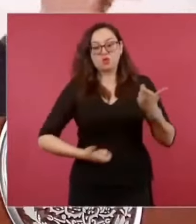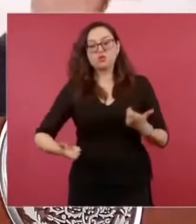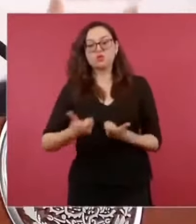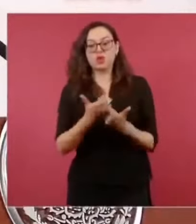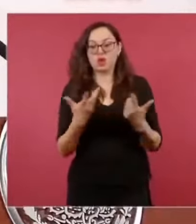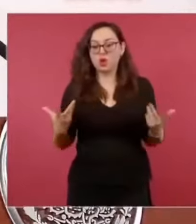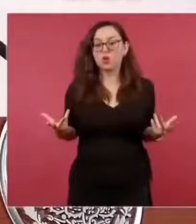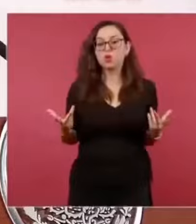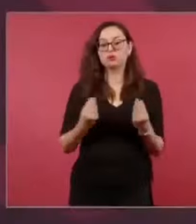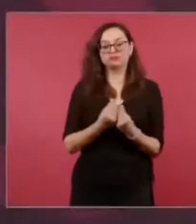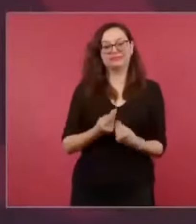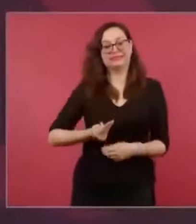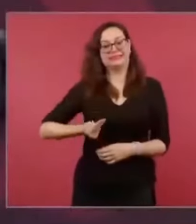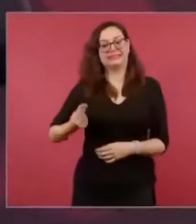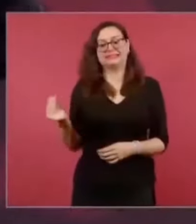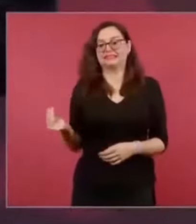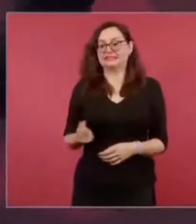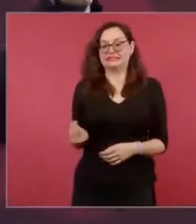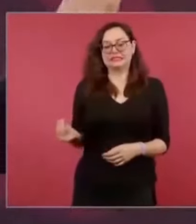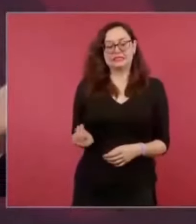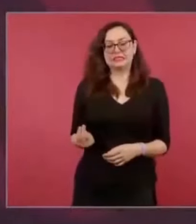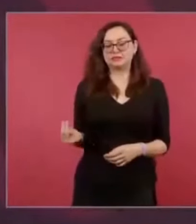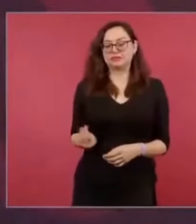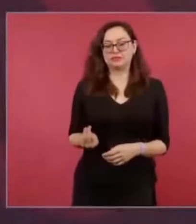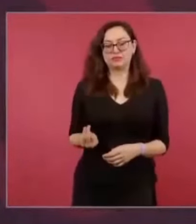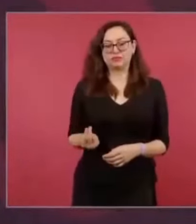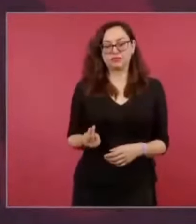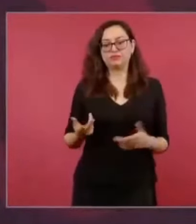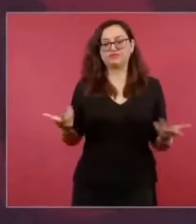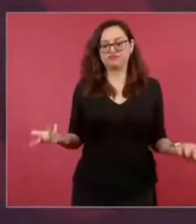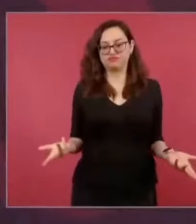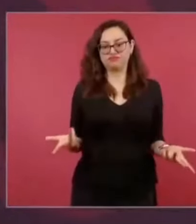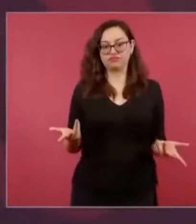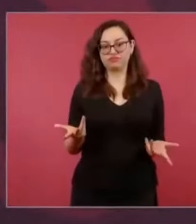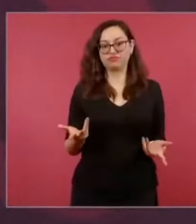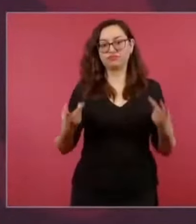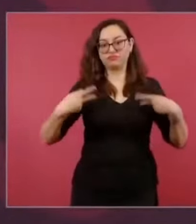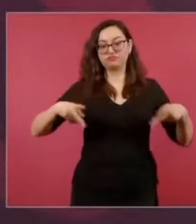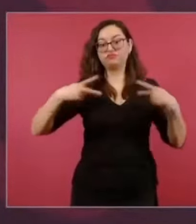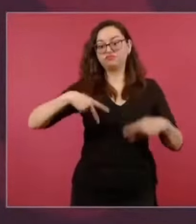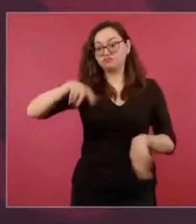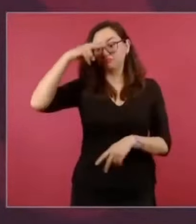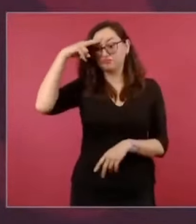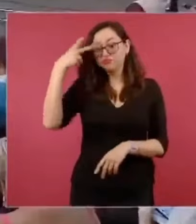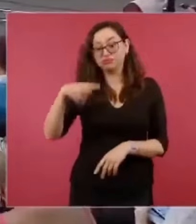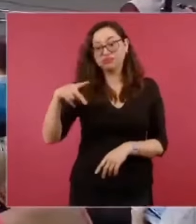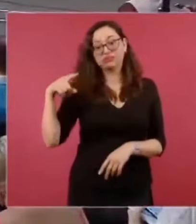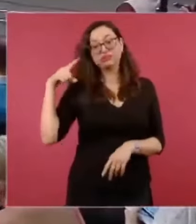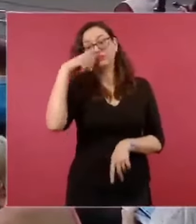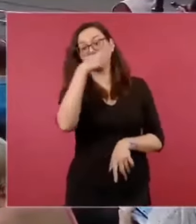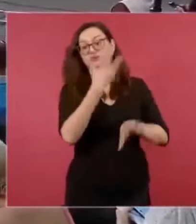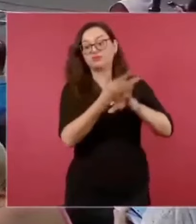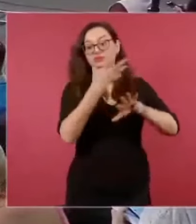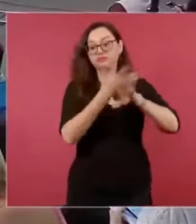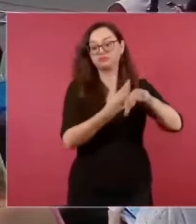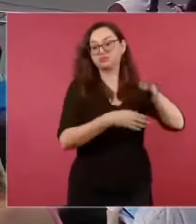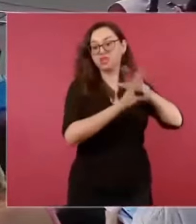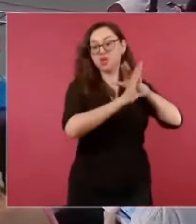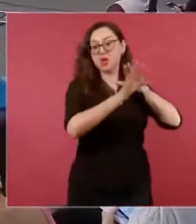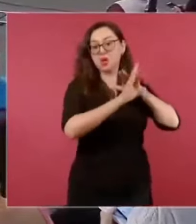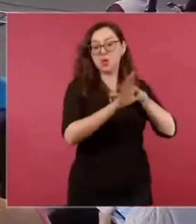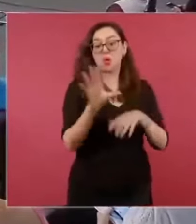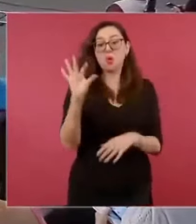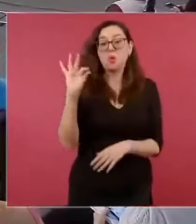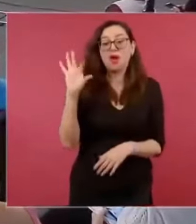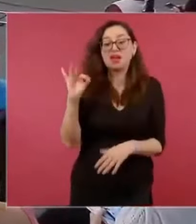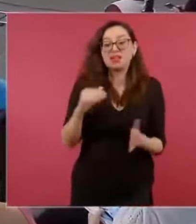integración, además que ya son 40 millones los mexicanos que viven y trabajan honradamente en Estados